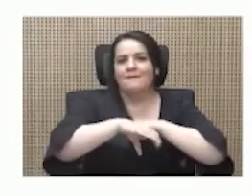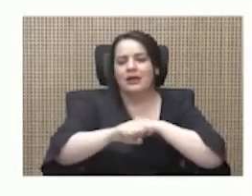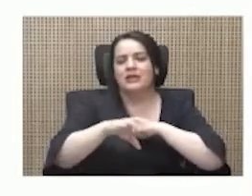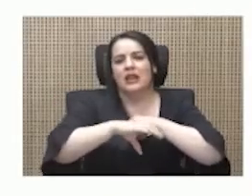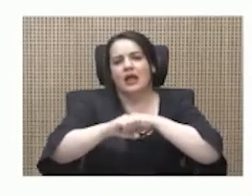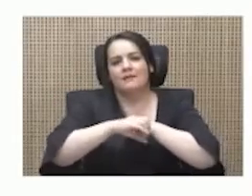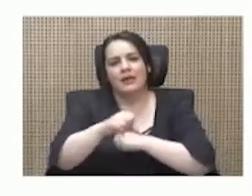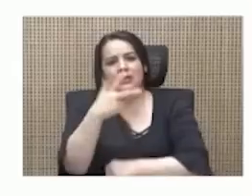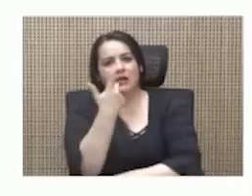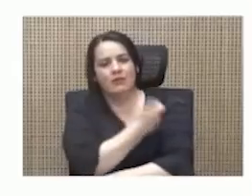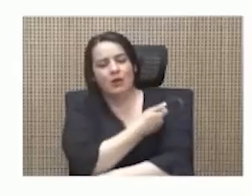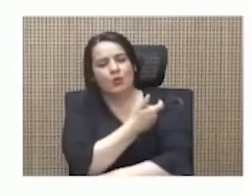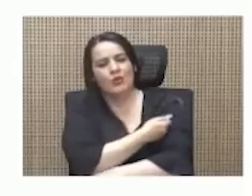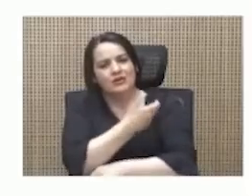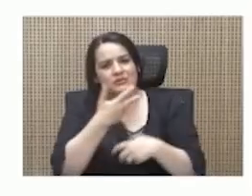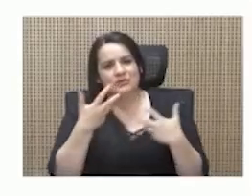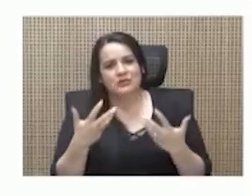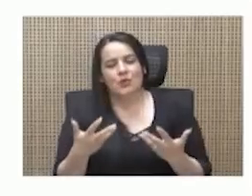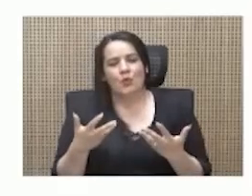de vacunación.